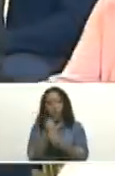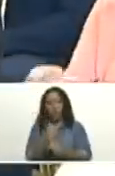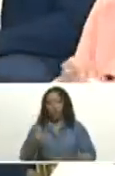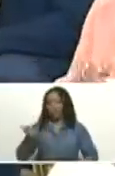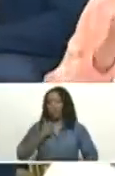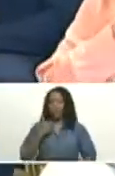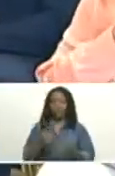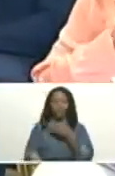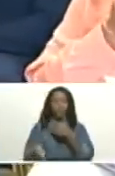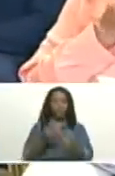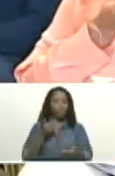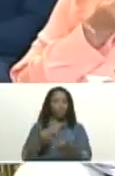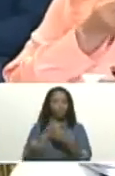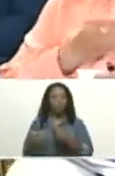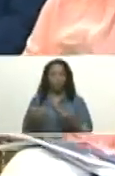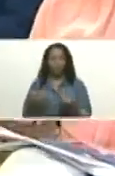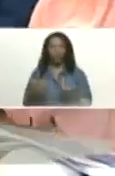caiga.